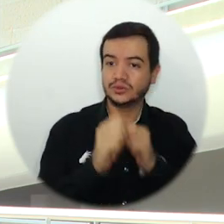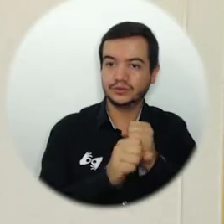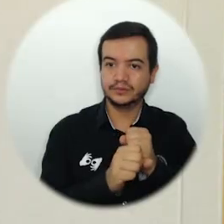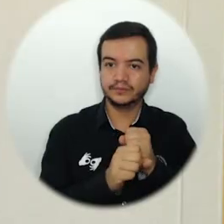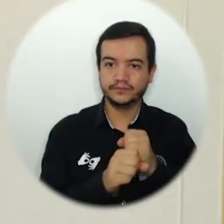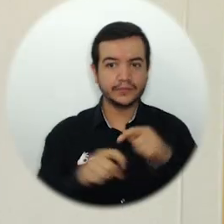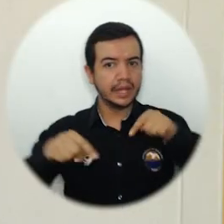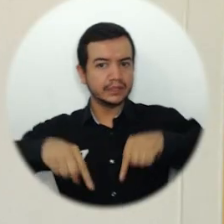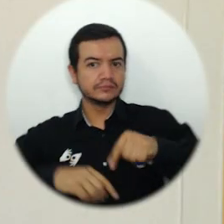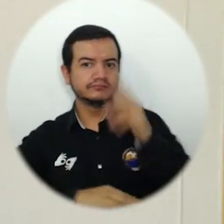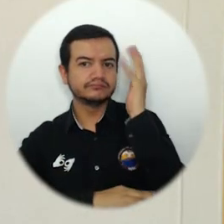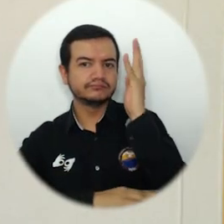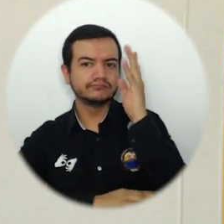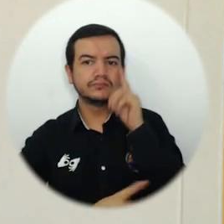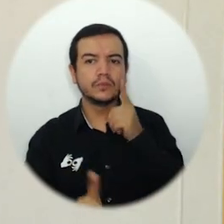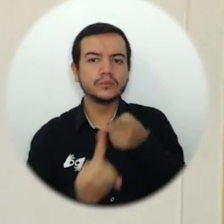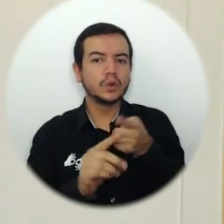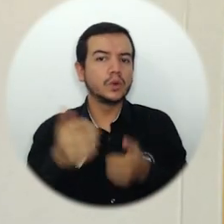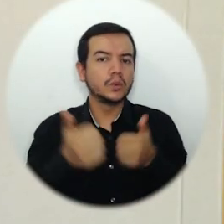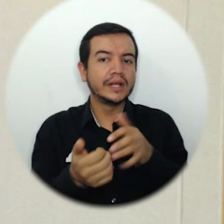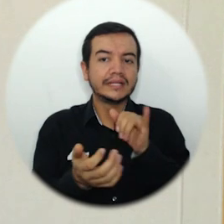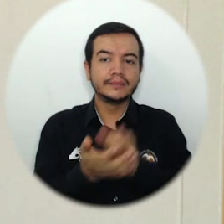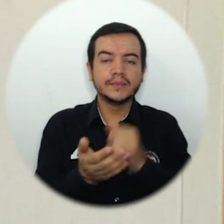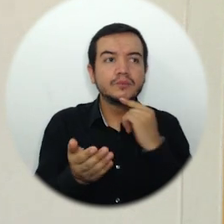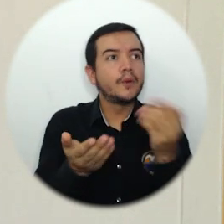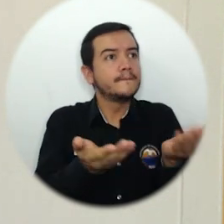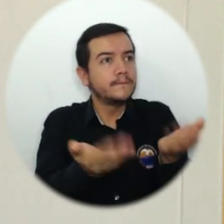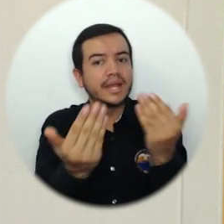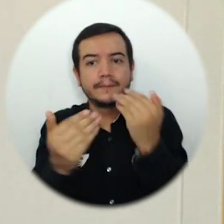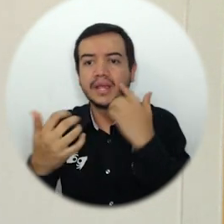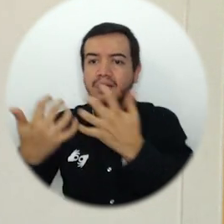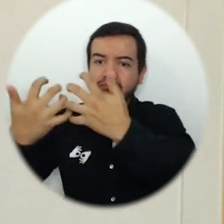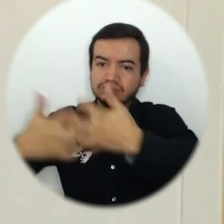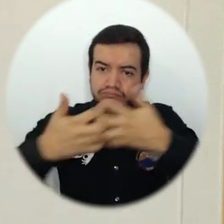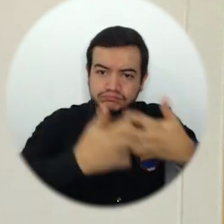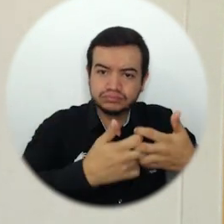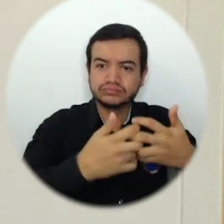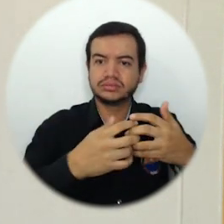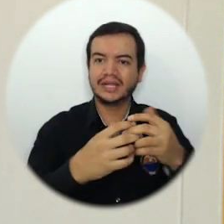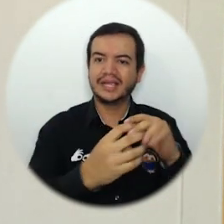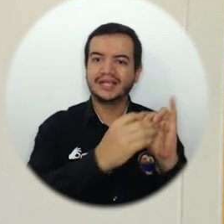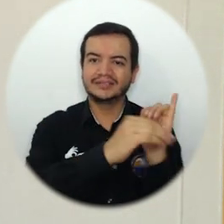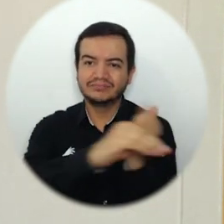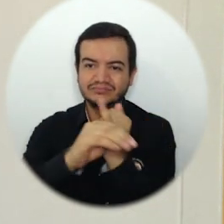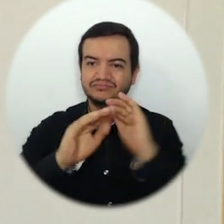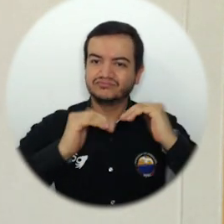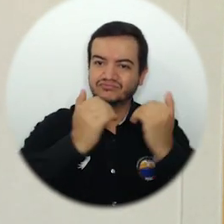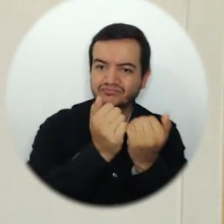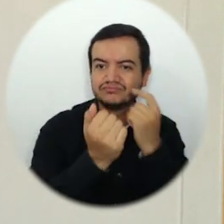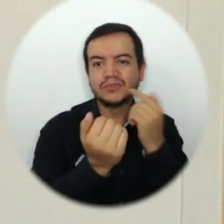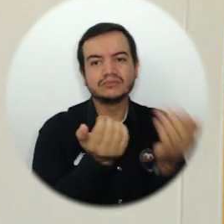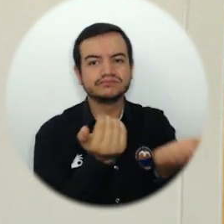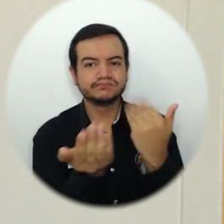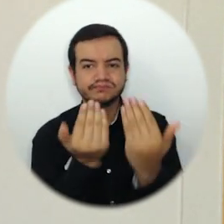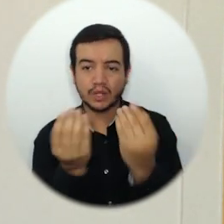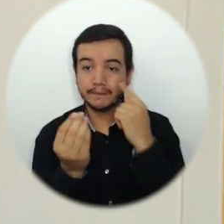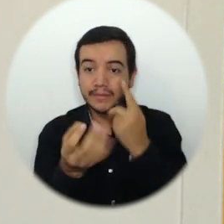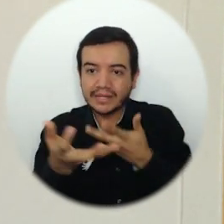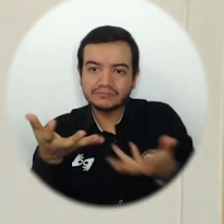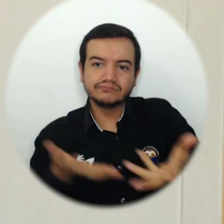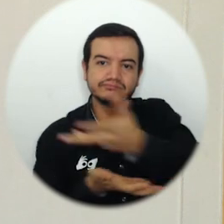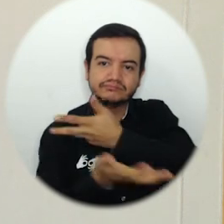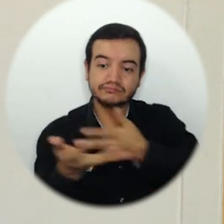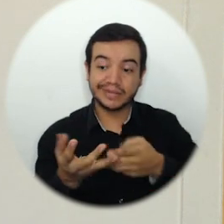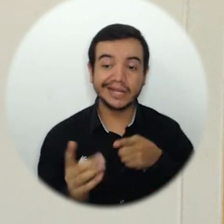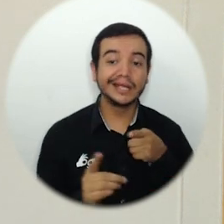años. Este evento tiene como finalidad invitar a actores institucionales, gremiales y productivos para la socialización